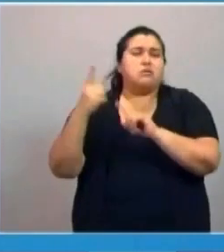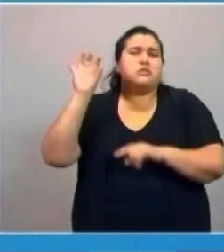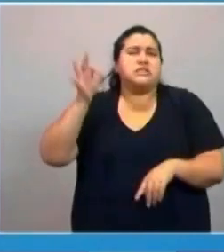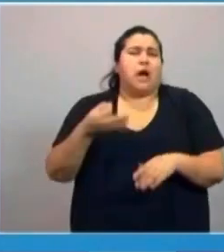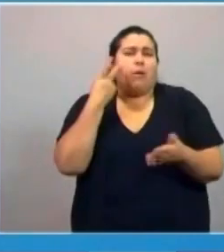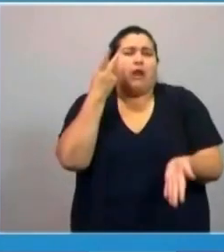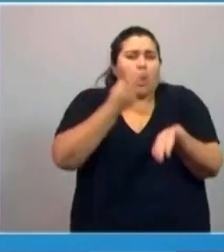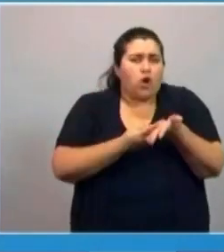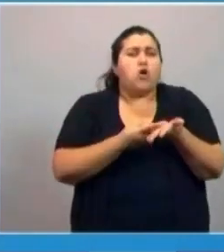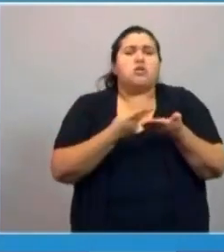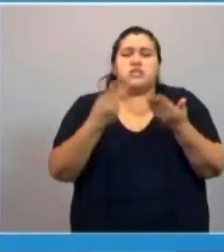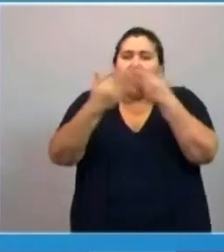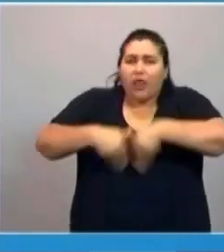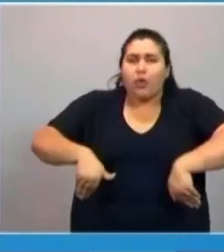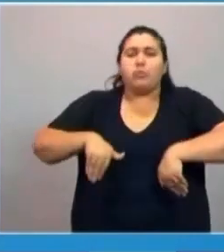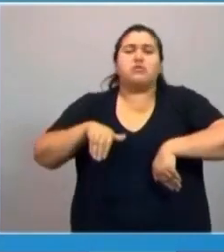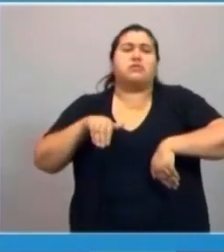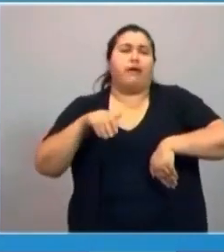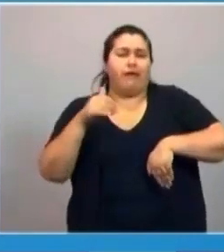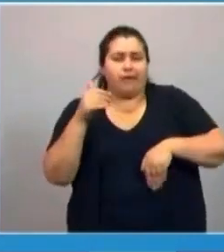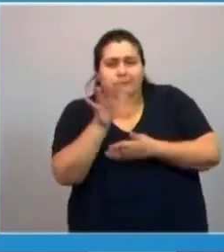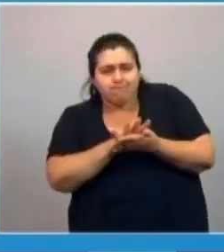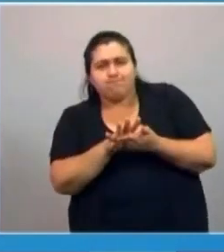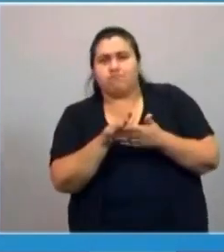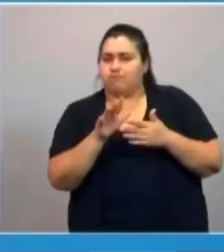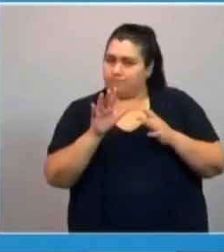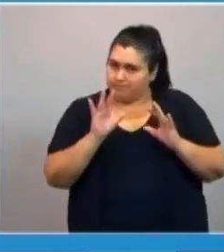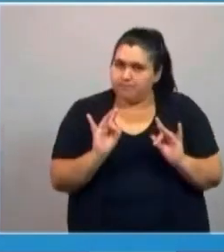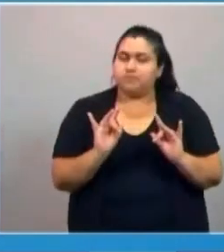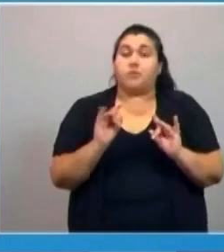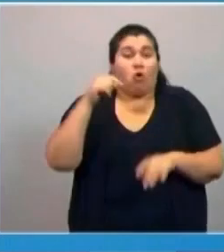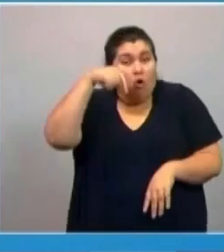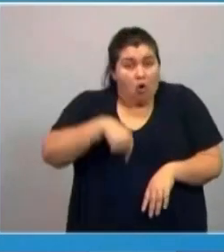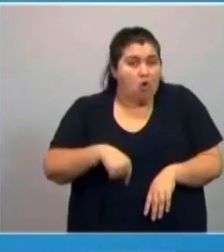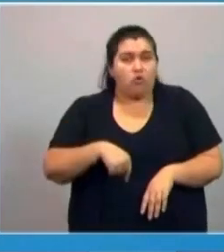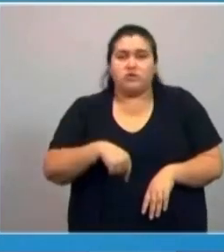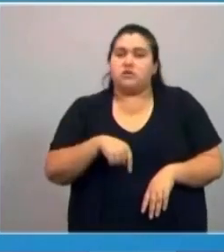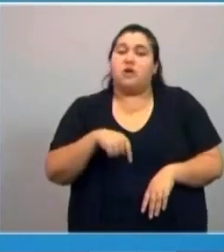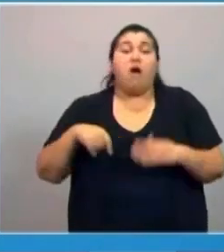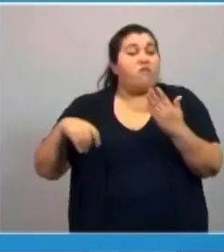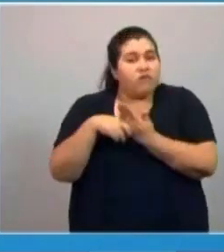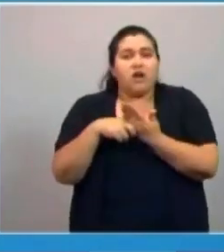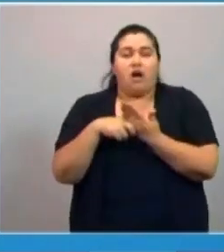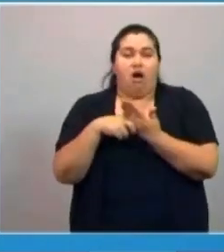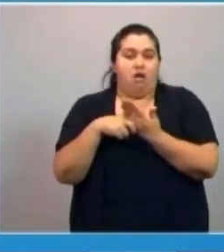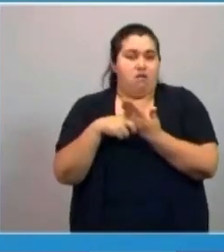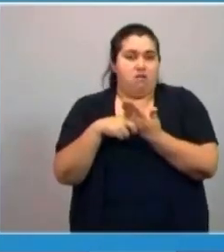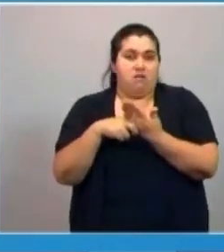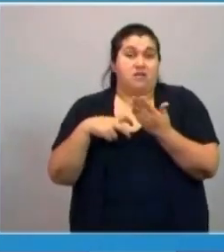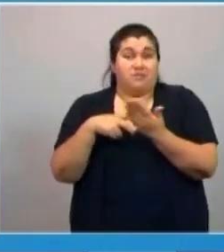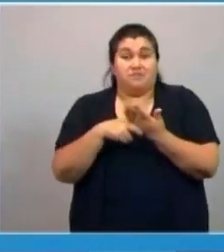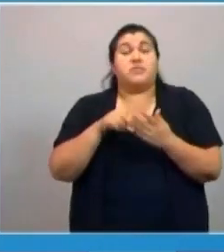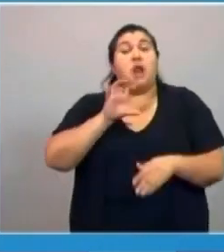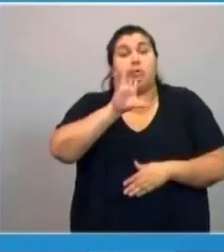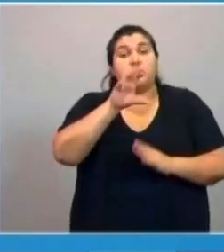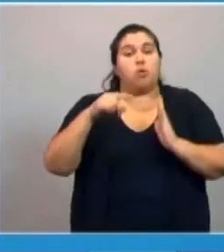las limitaciones y salvedades. Pero quiero dejar en claro que hoy instruimos al fiscal de Estado de la provincia de Buenos